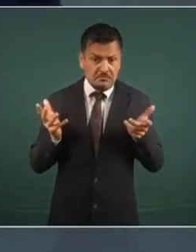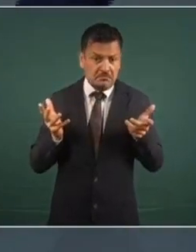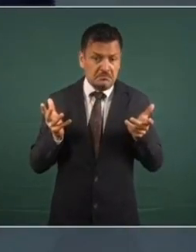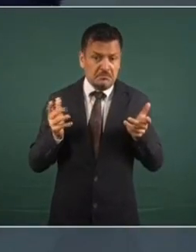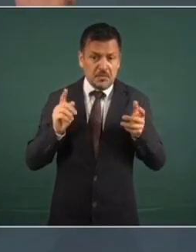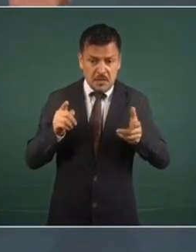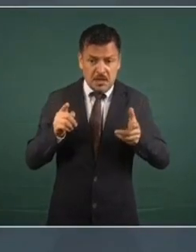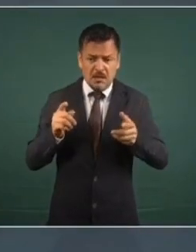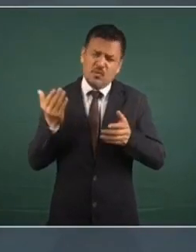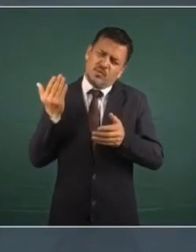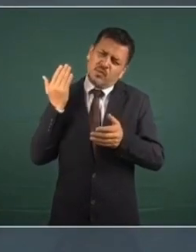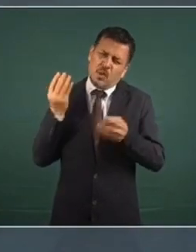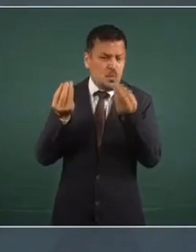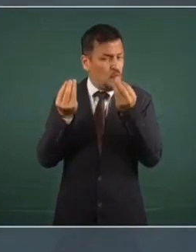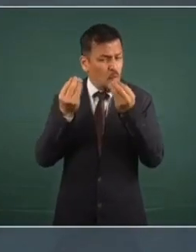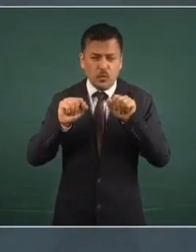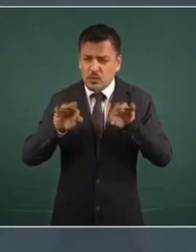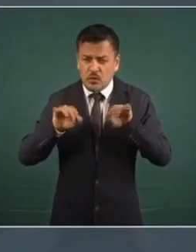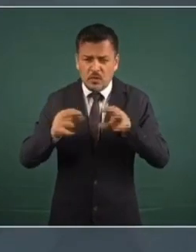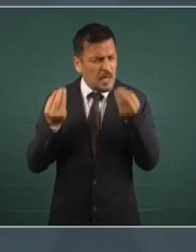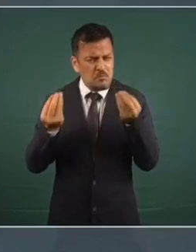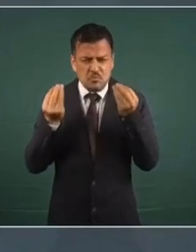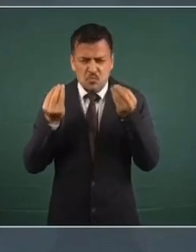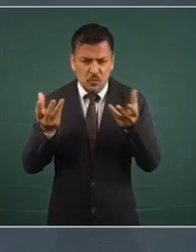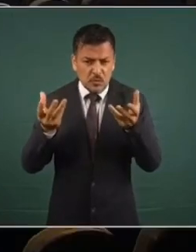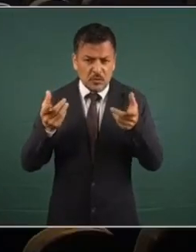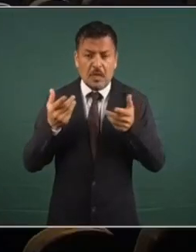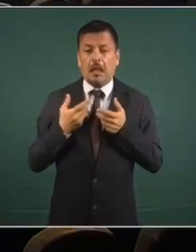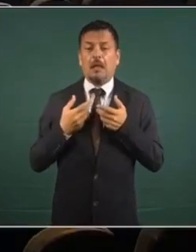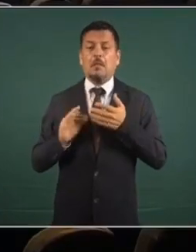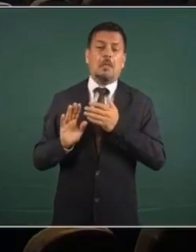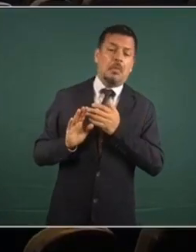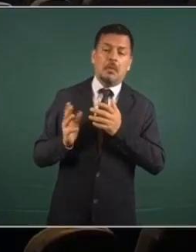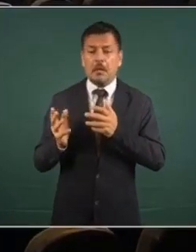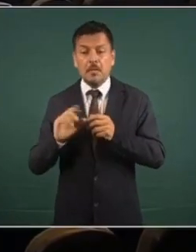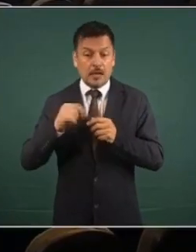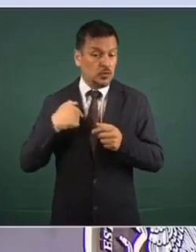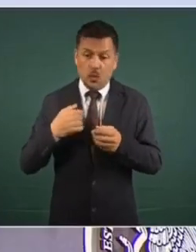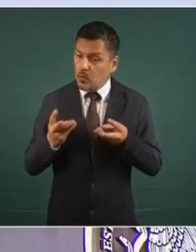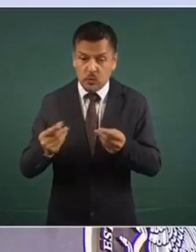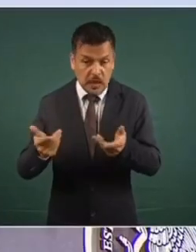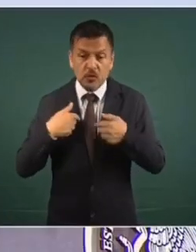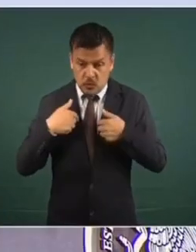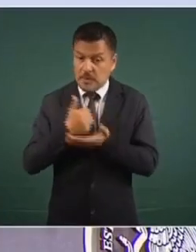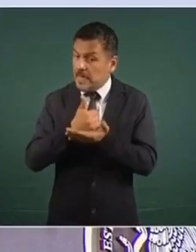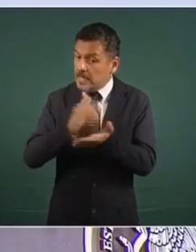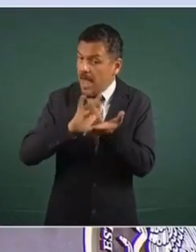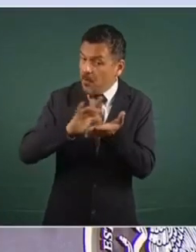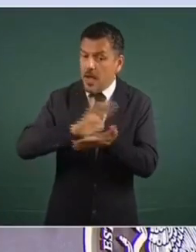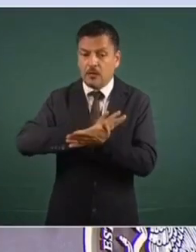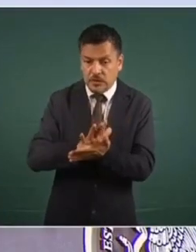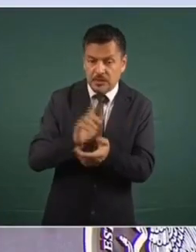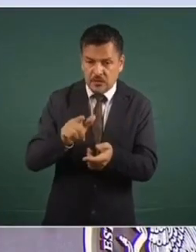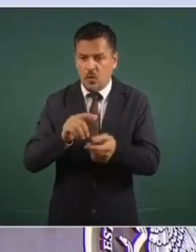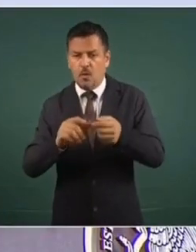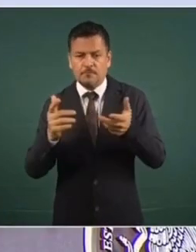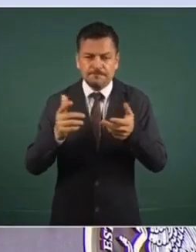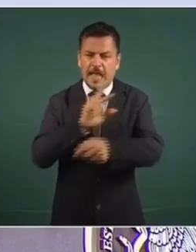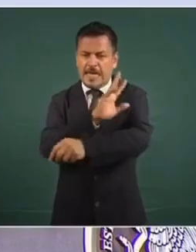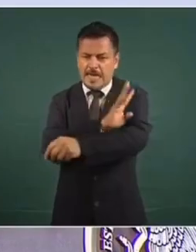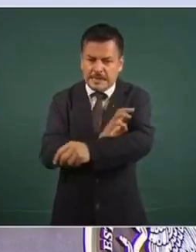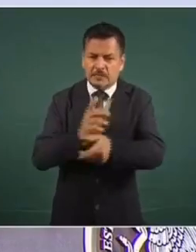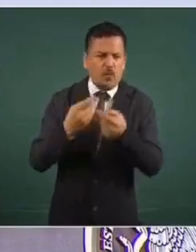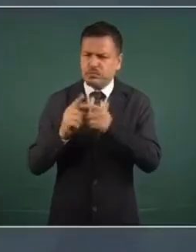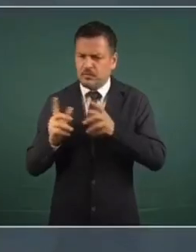Se crearon muchos de ellos para simular que se combatía la discriminación, el racismo,